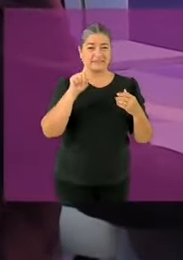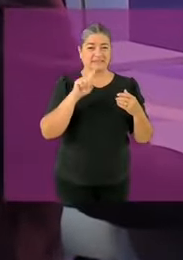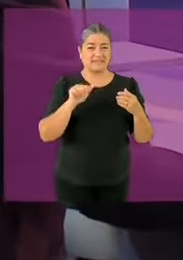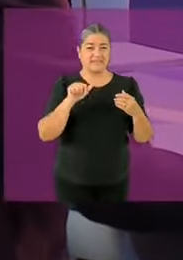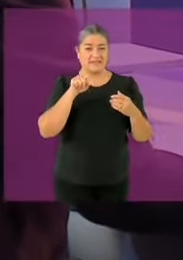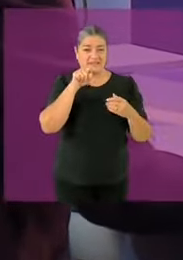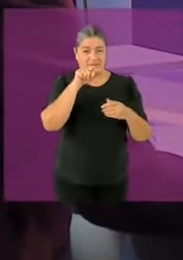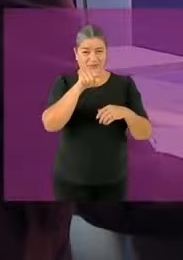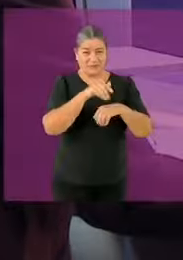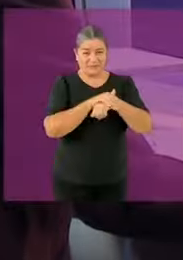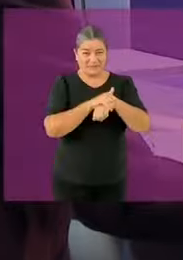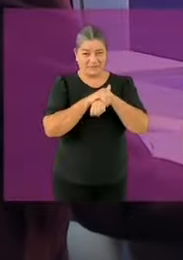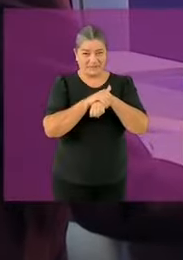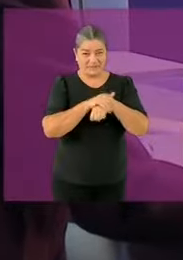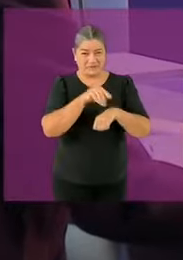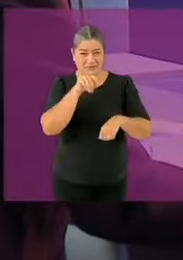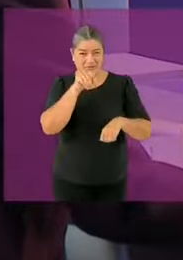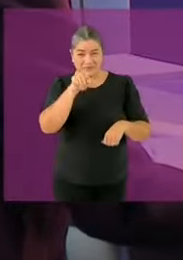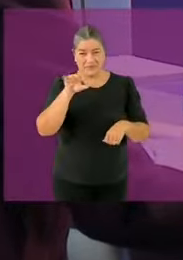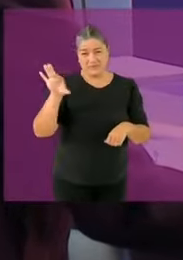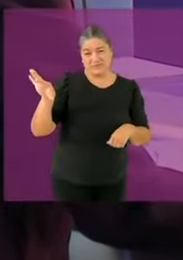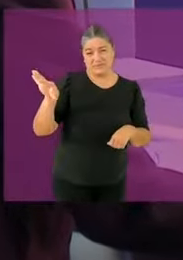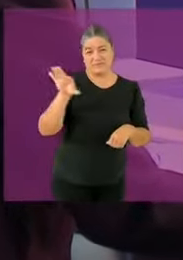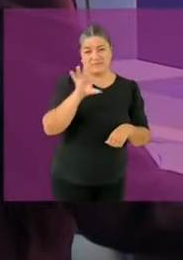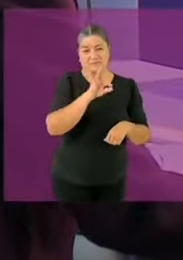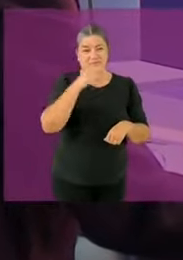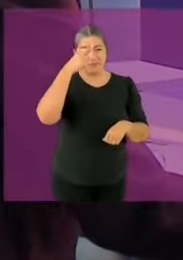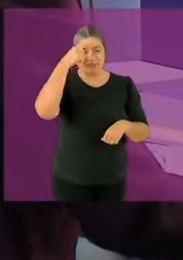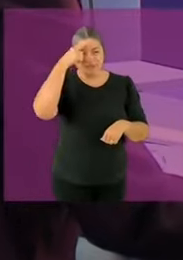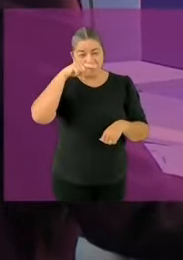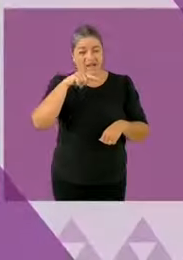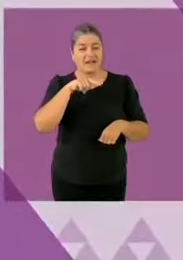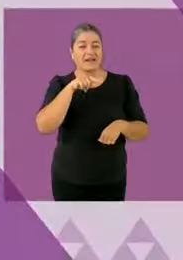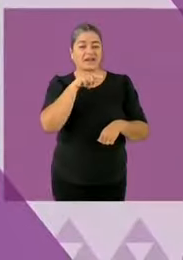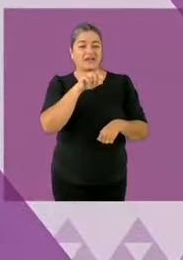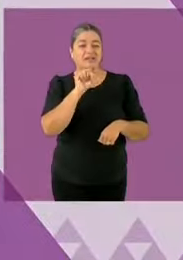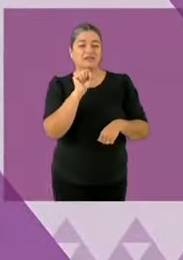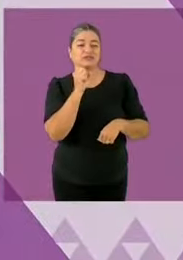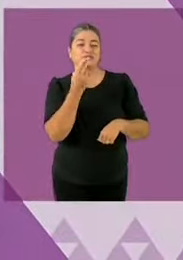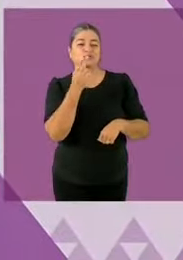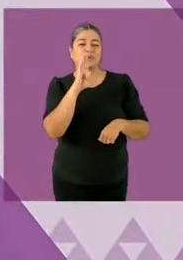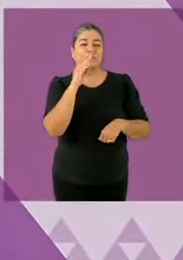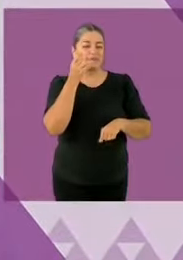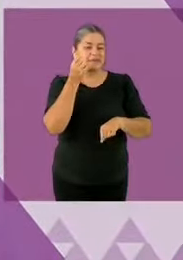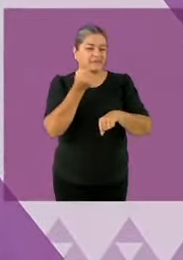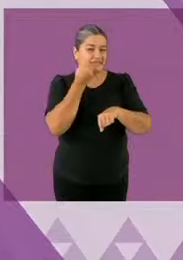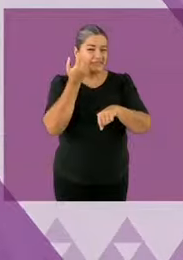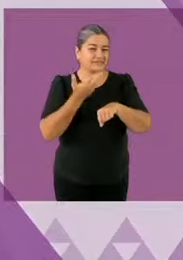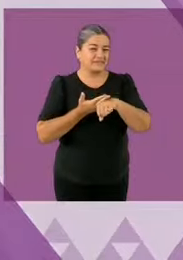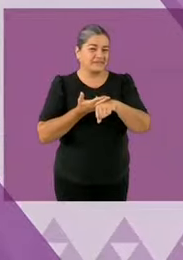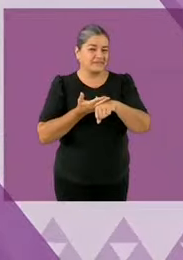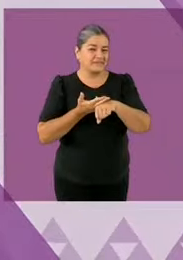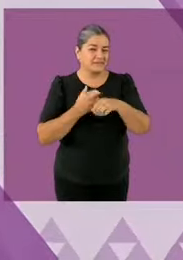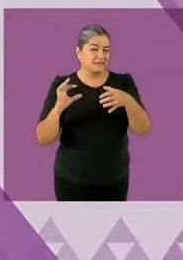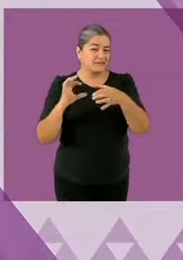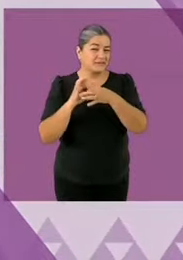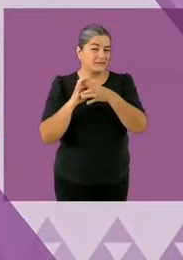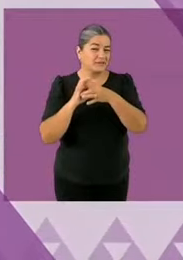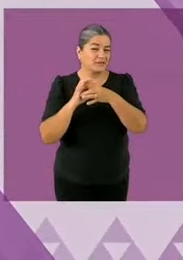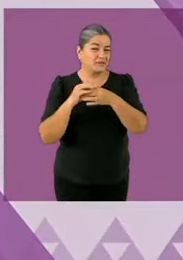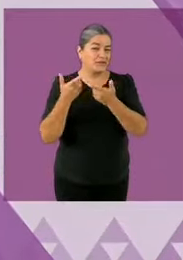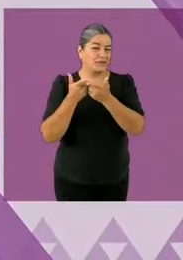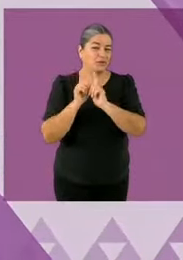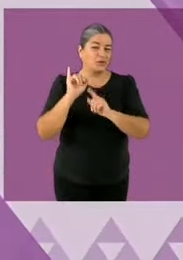contrataste como subsecretario. ¿Saben cuántos contratos ha ganado el grupo Indy con tu delegación, con tu jefatura de